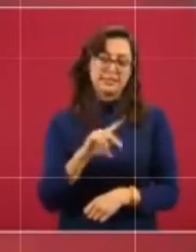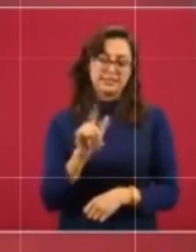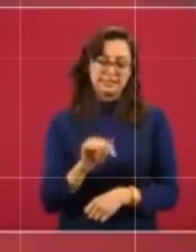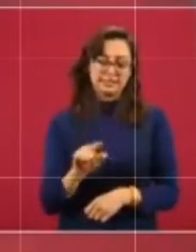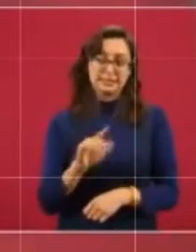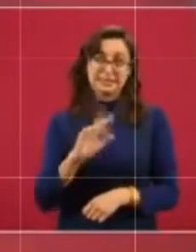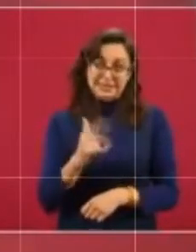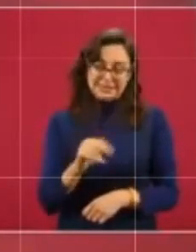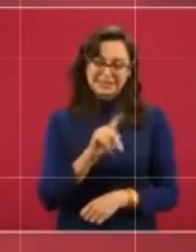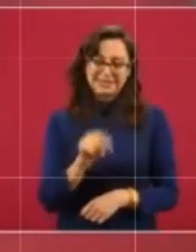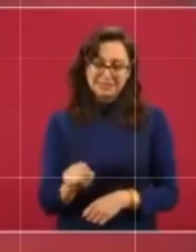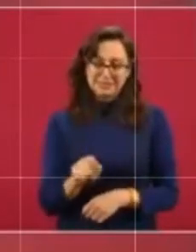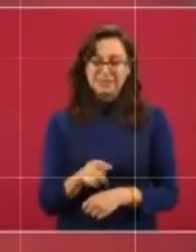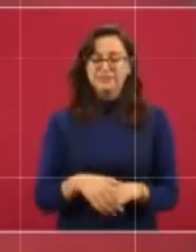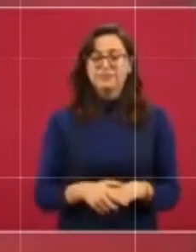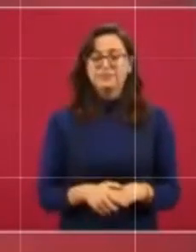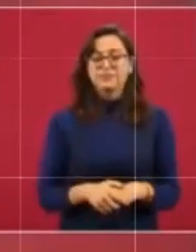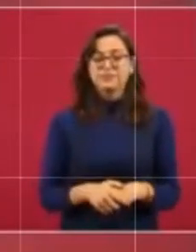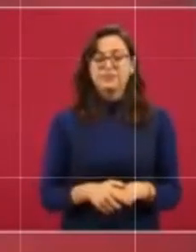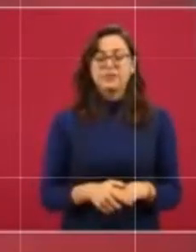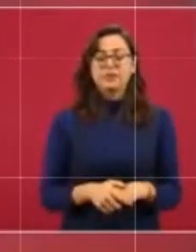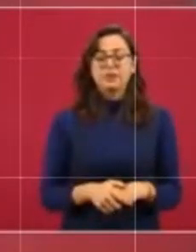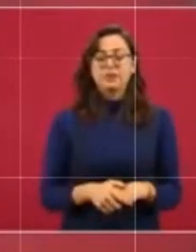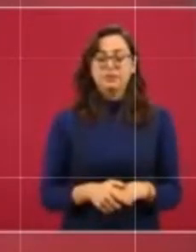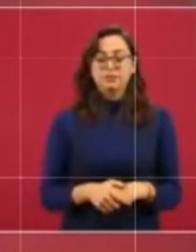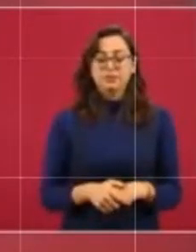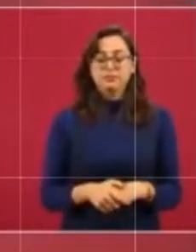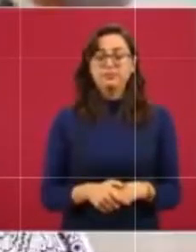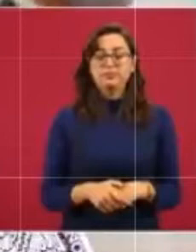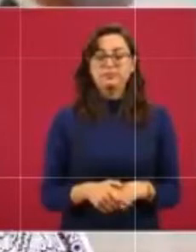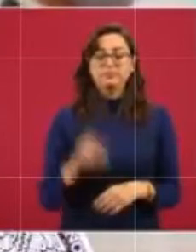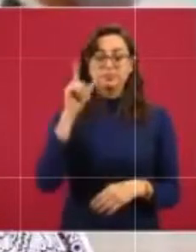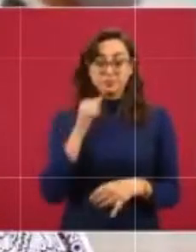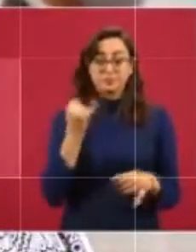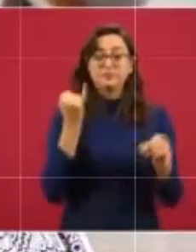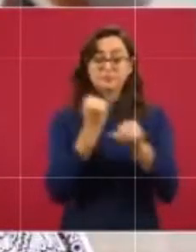en el informe general que se va a dar,